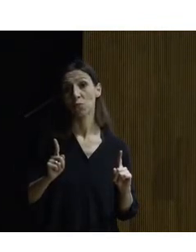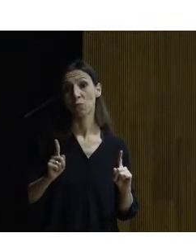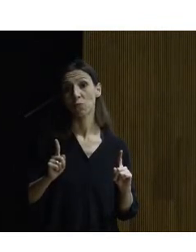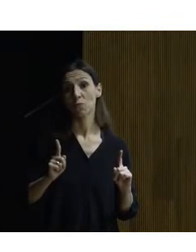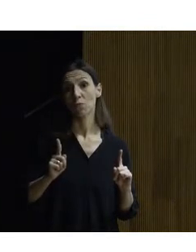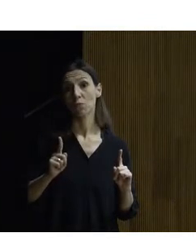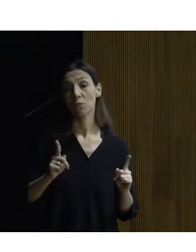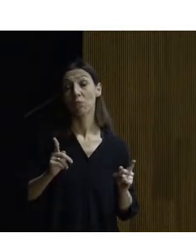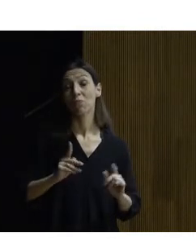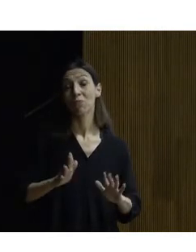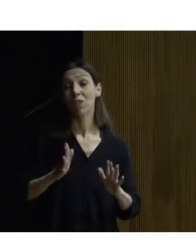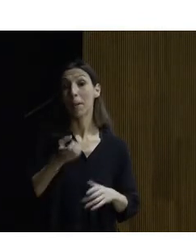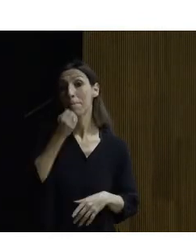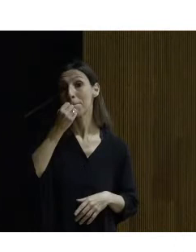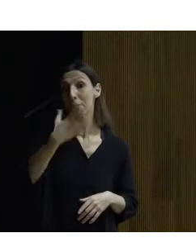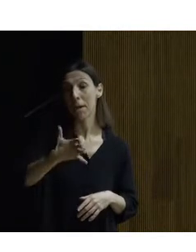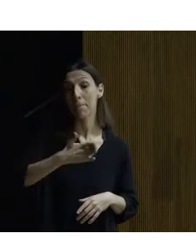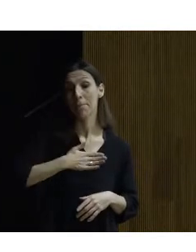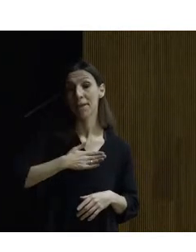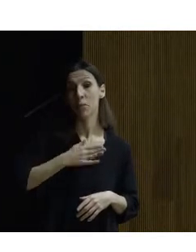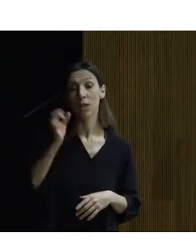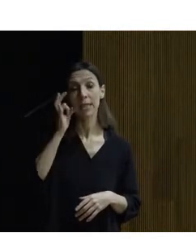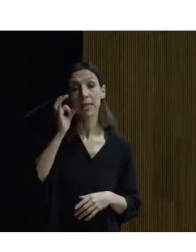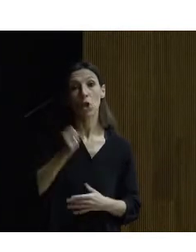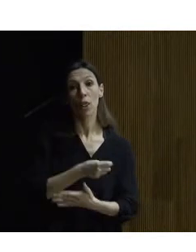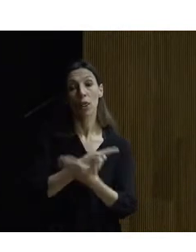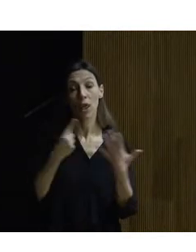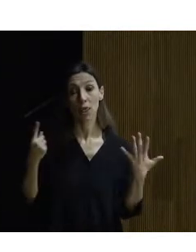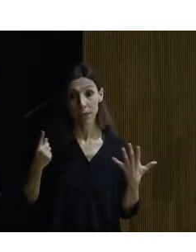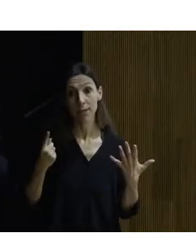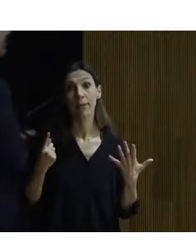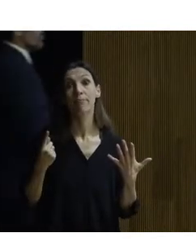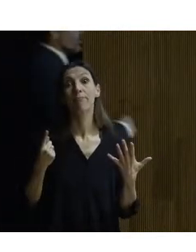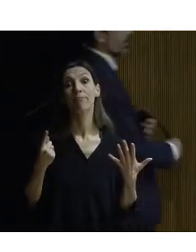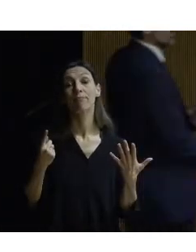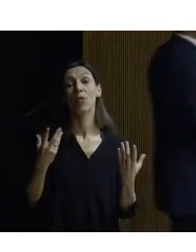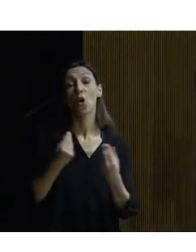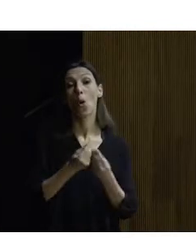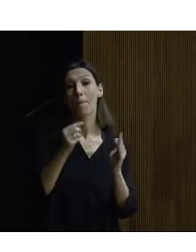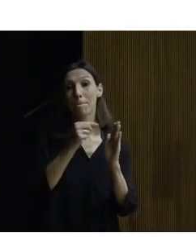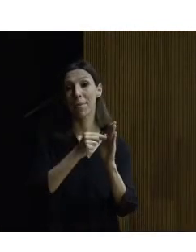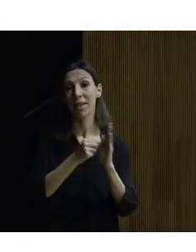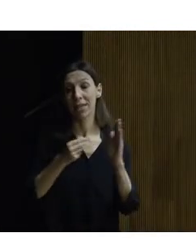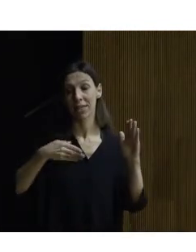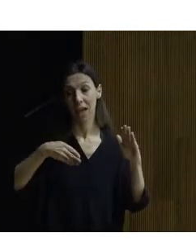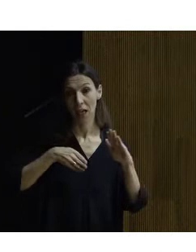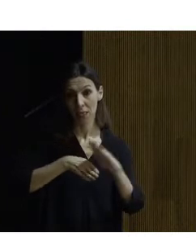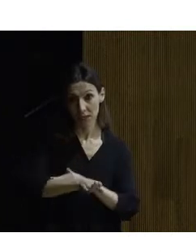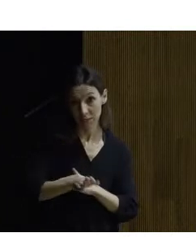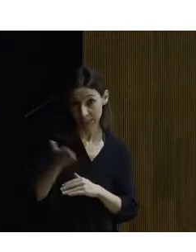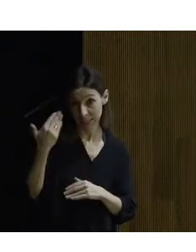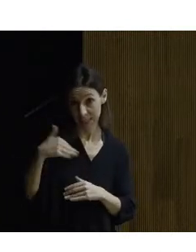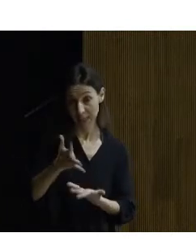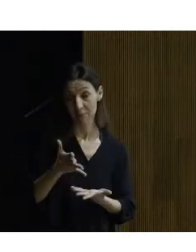patrimonial del siglo XVI dotado de medidas de accesibilidad se trata del